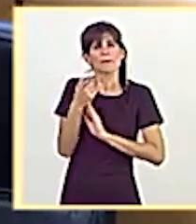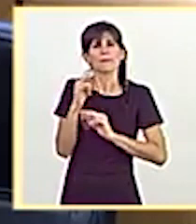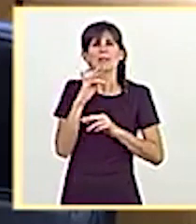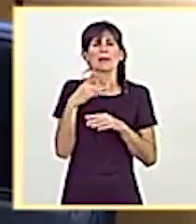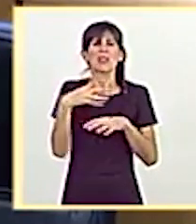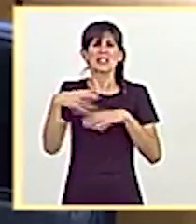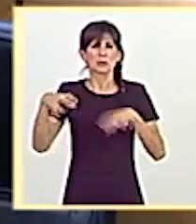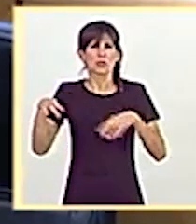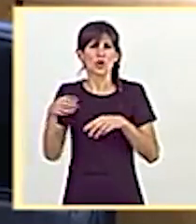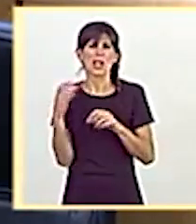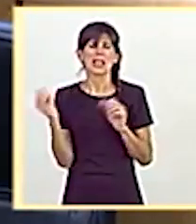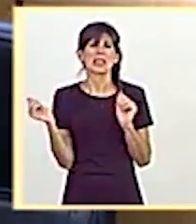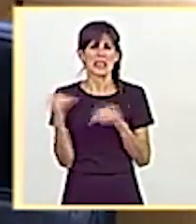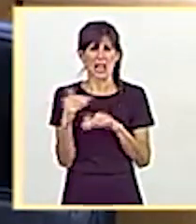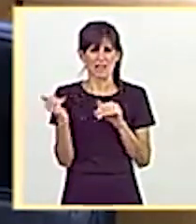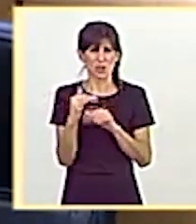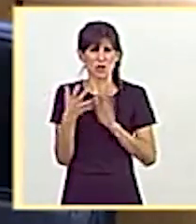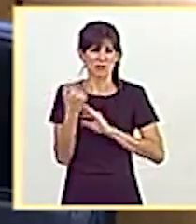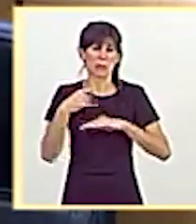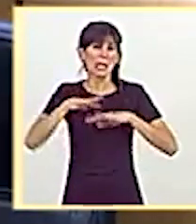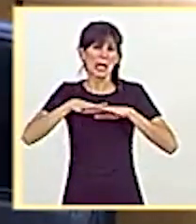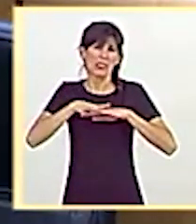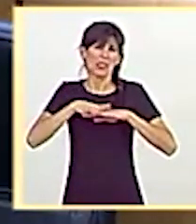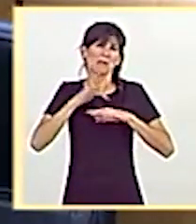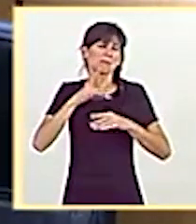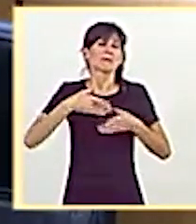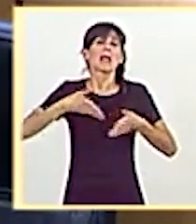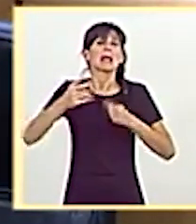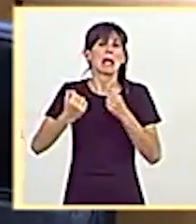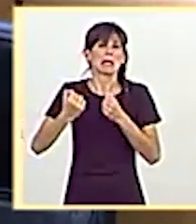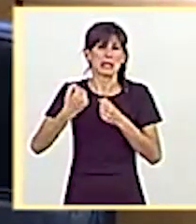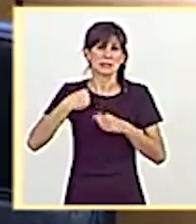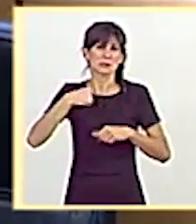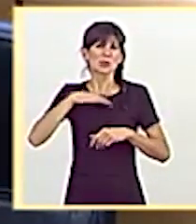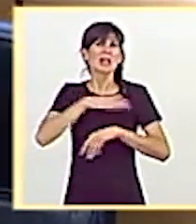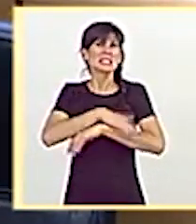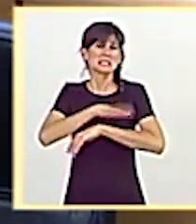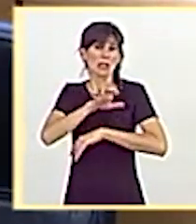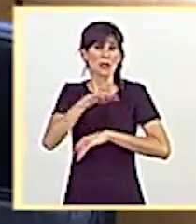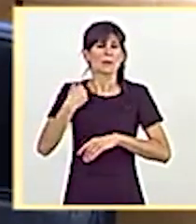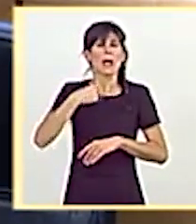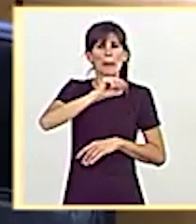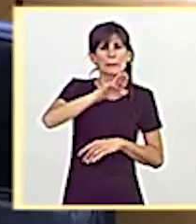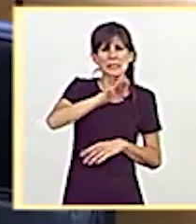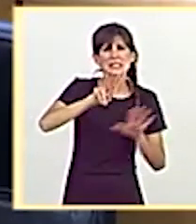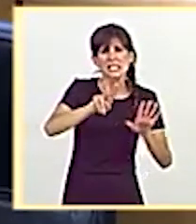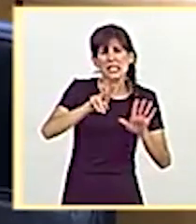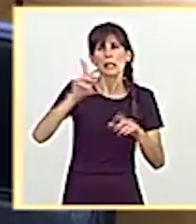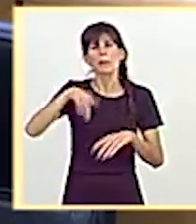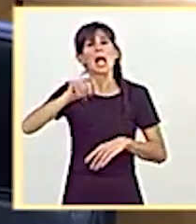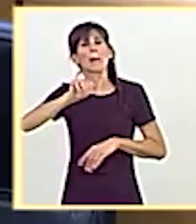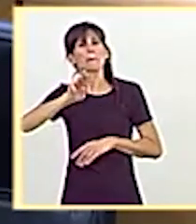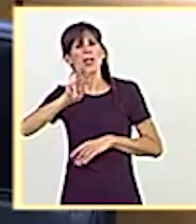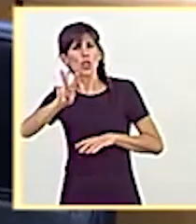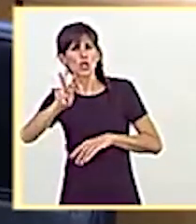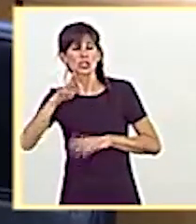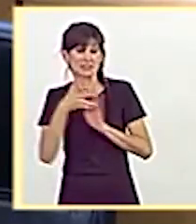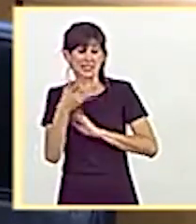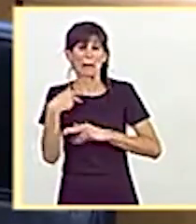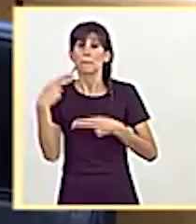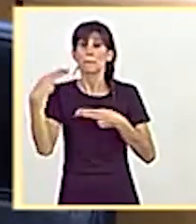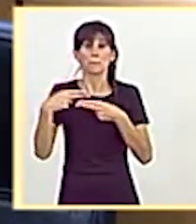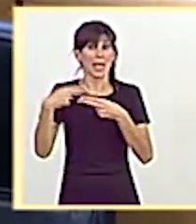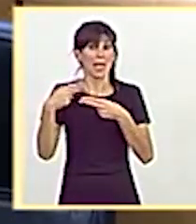necesidades de la actuación de la red de carreteras del Estado, con la hipótesis de la P7 y también de la P2, libres de peaje.